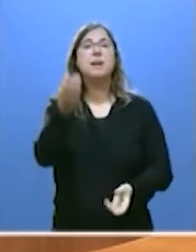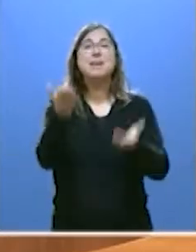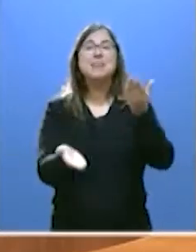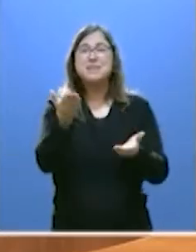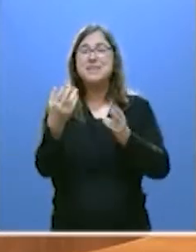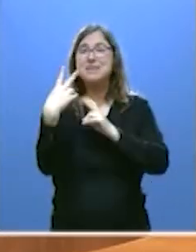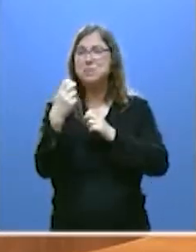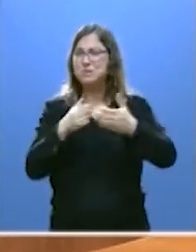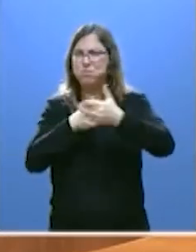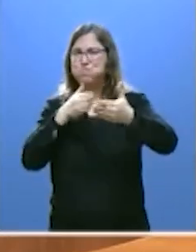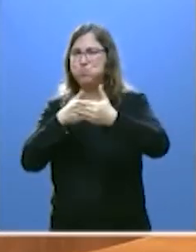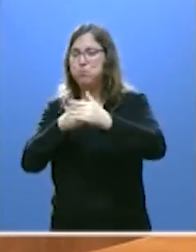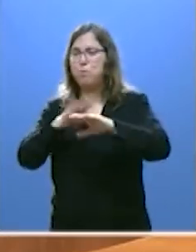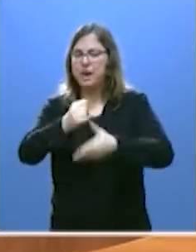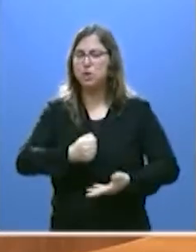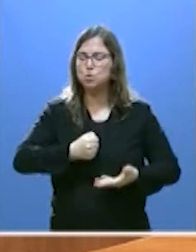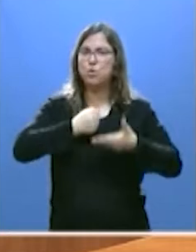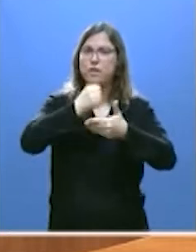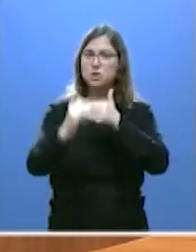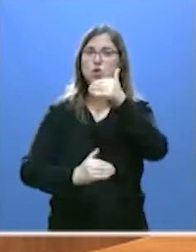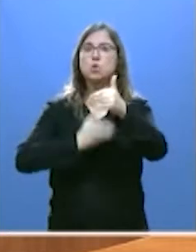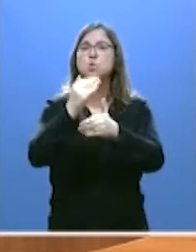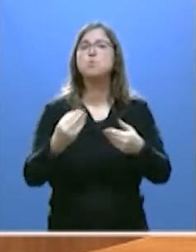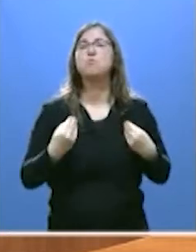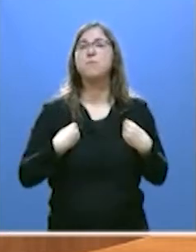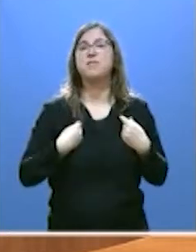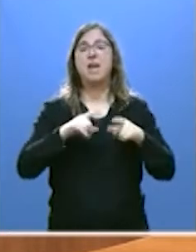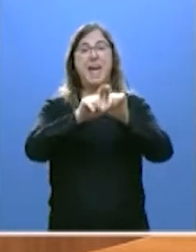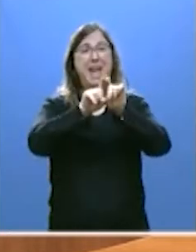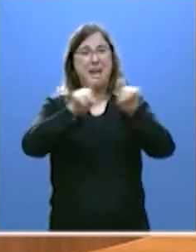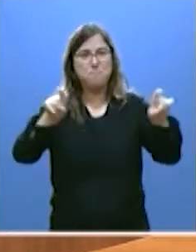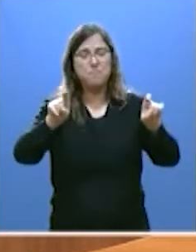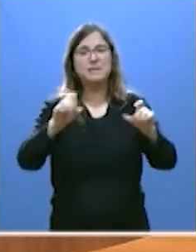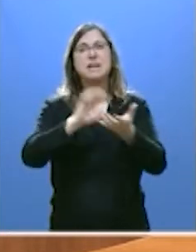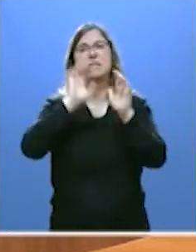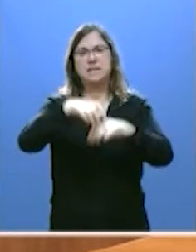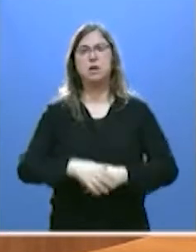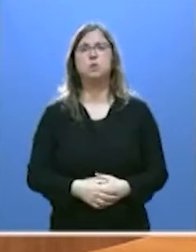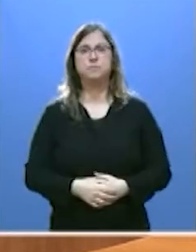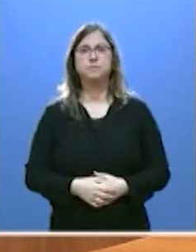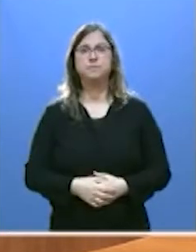obstáculo a la sucesión y a la supervivencia de las empresas en Castilla y León.